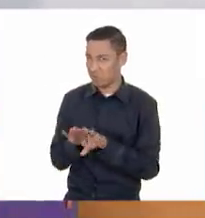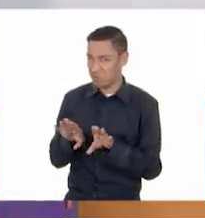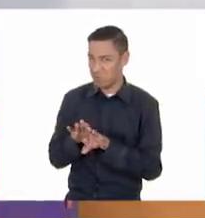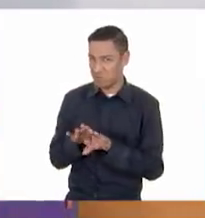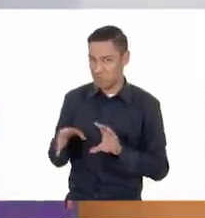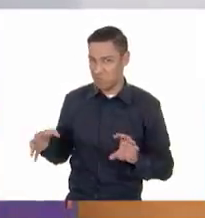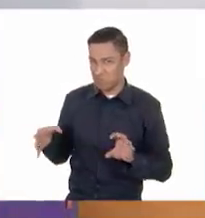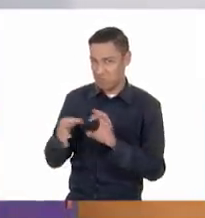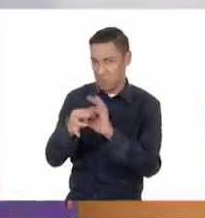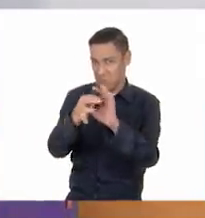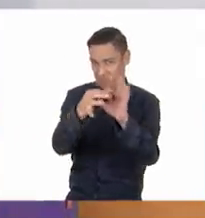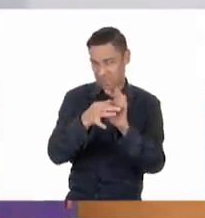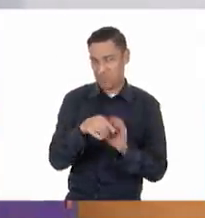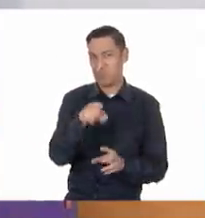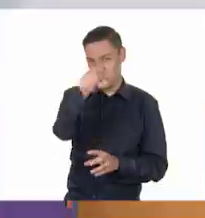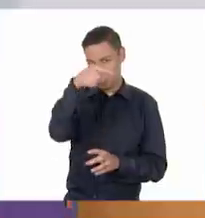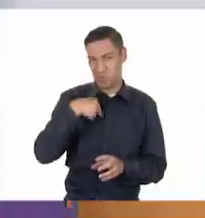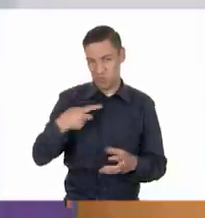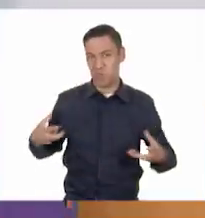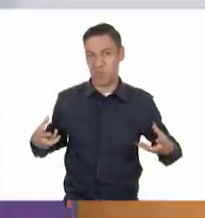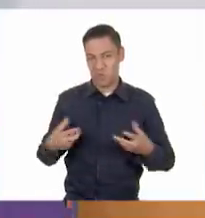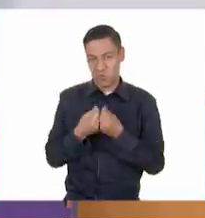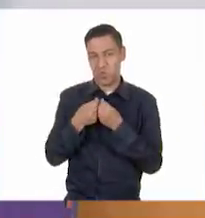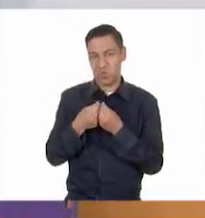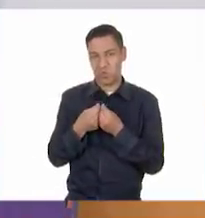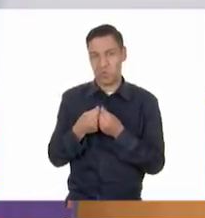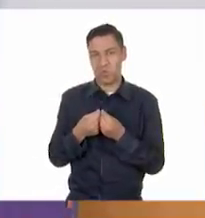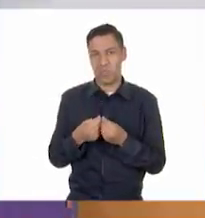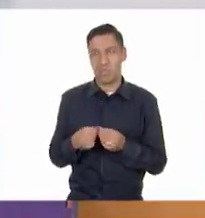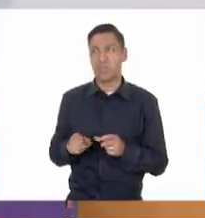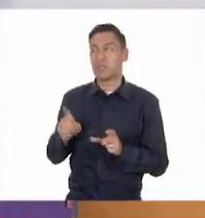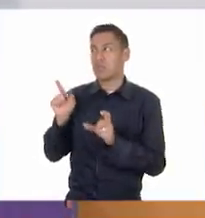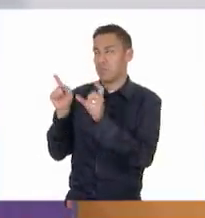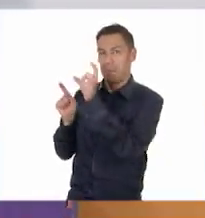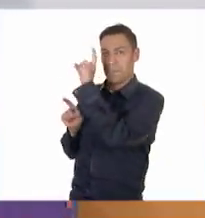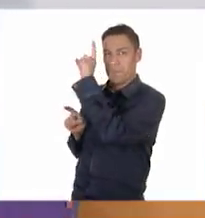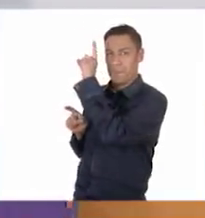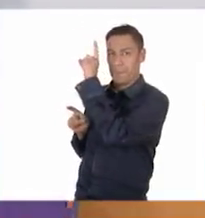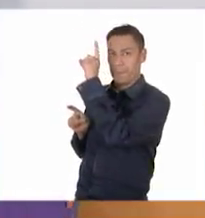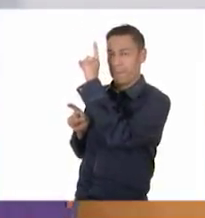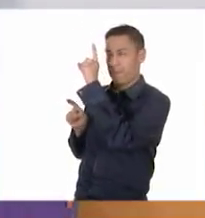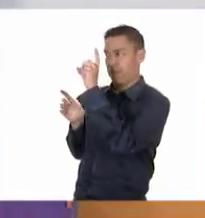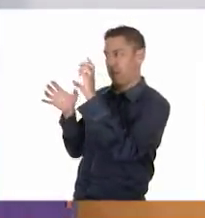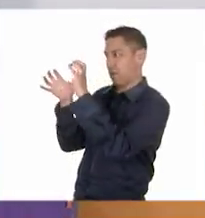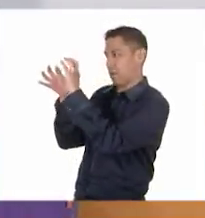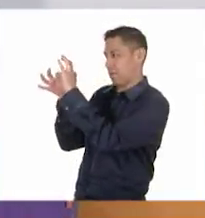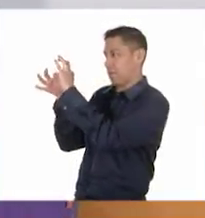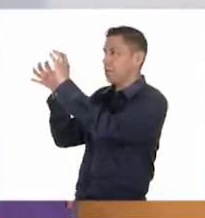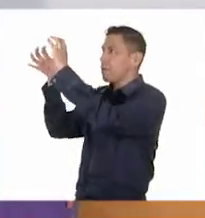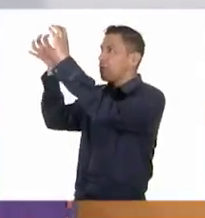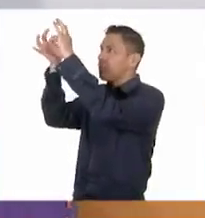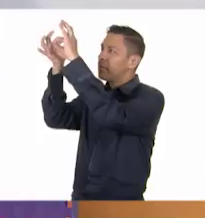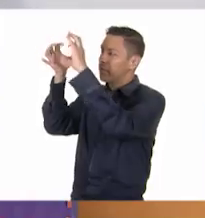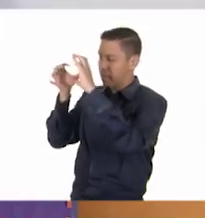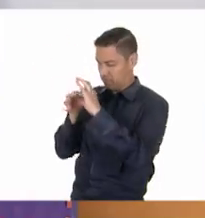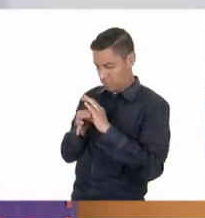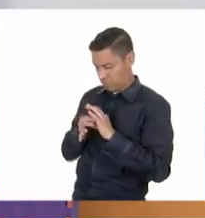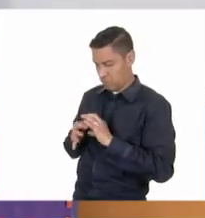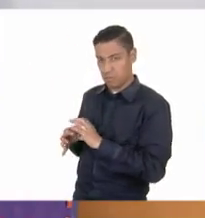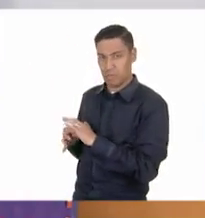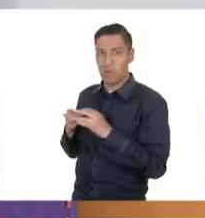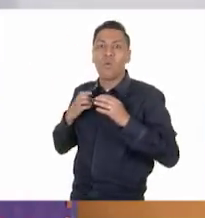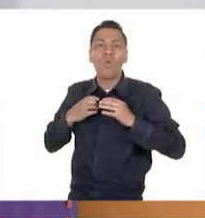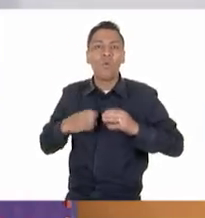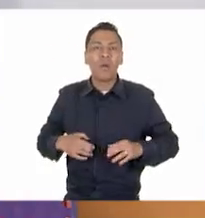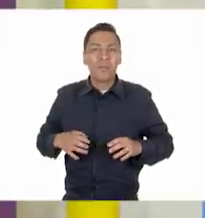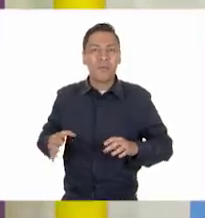concluir con ustedes. Presten atención porque cada pieza que vayamos colocando, tenemos que mencionar cómo crece esa parte del cuerpo y cómo la